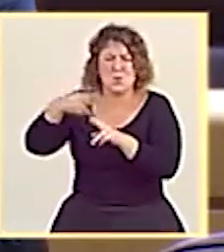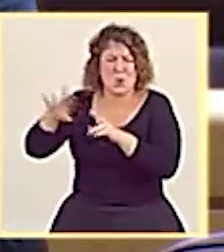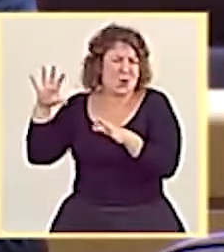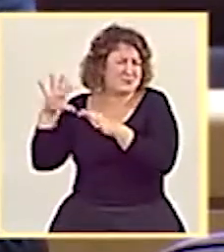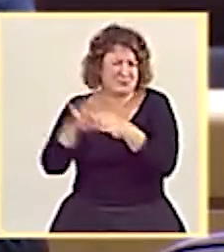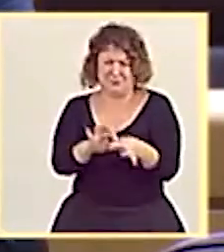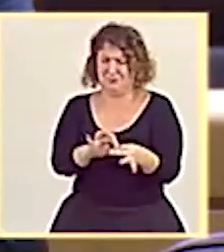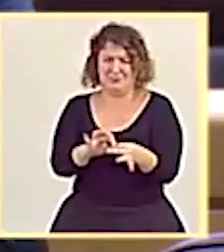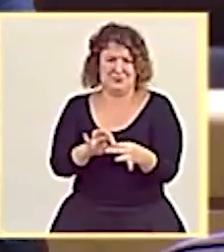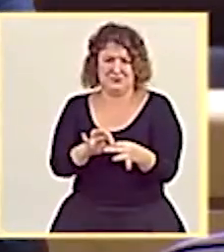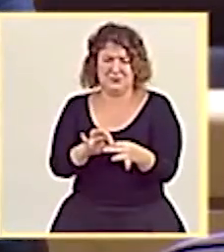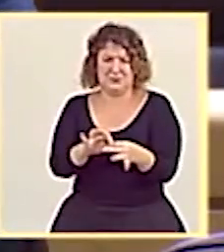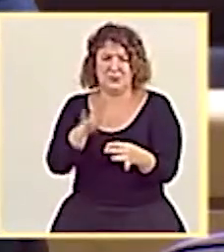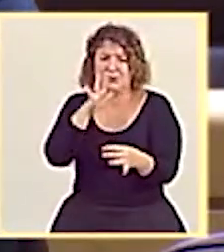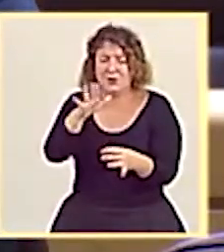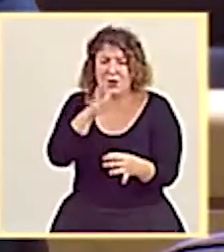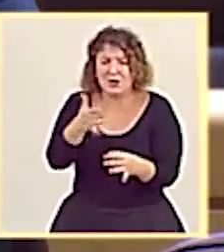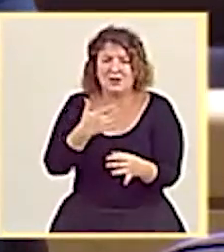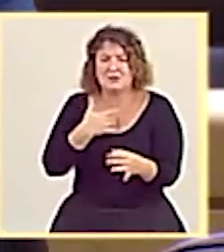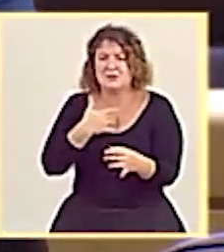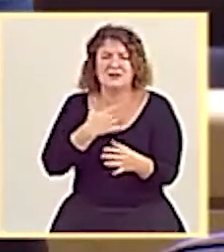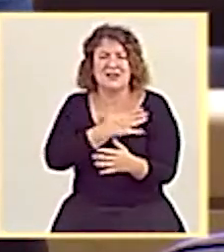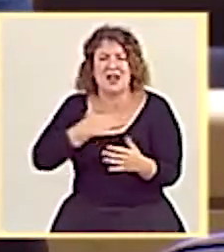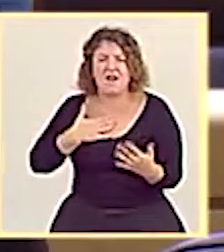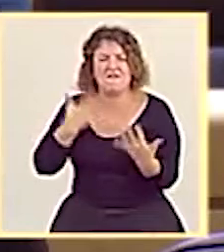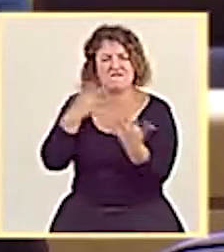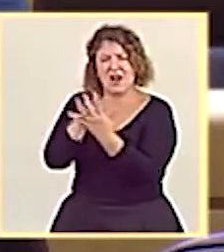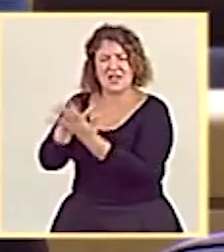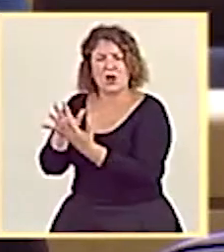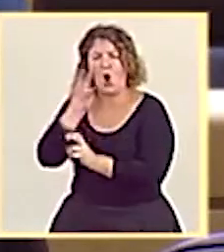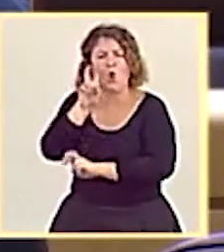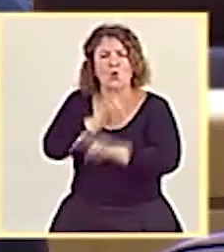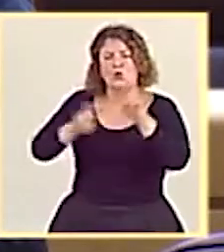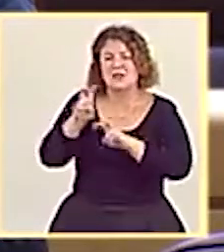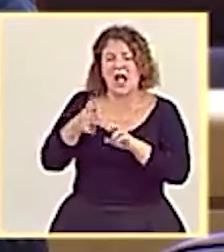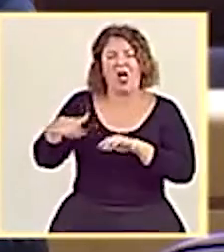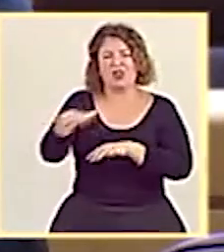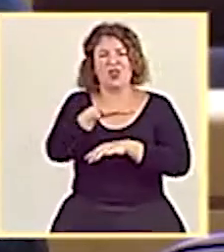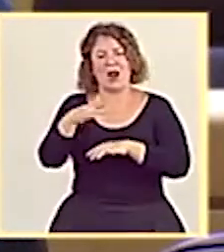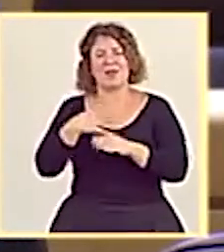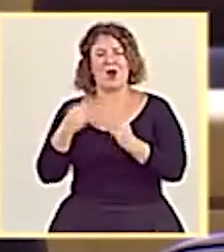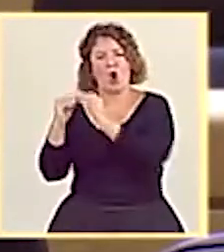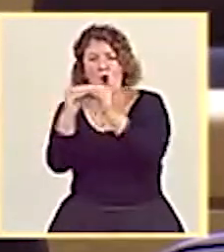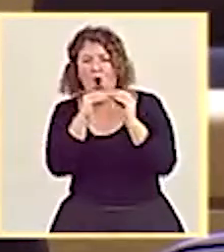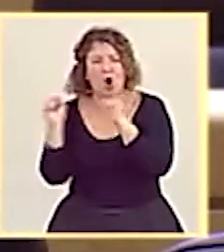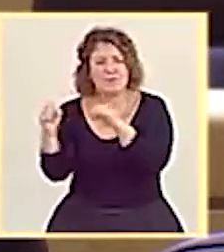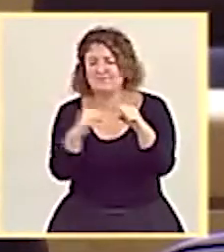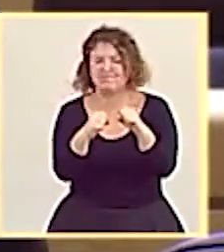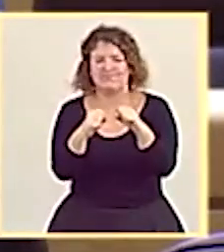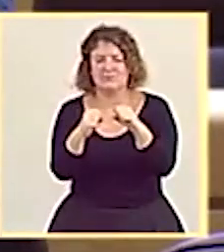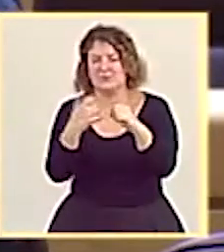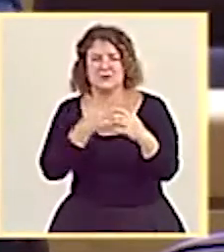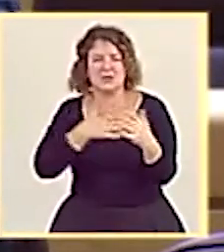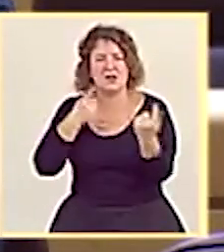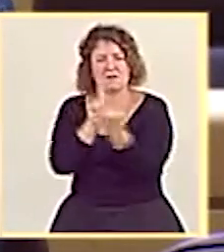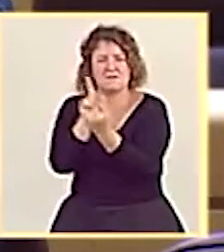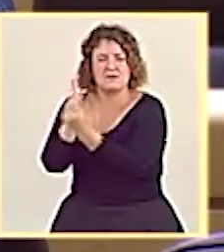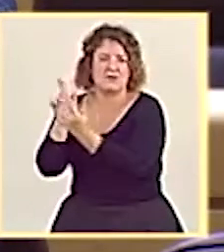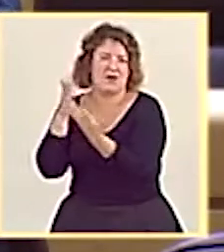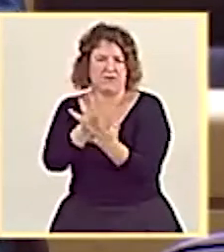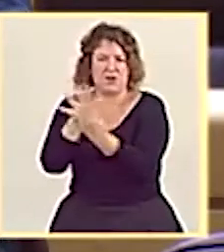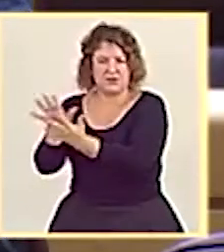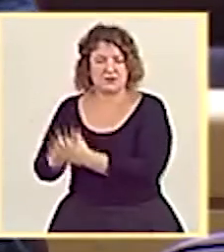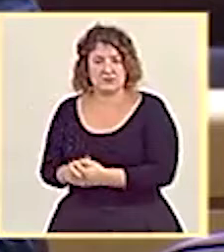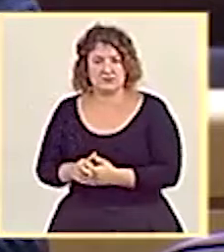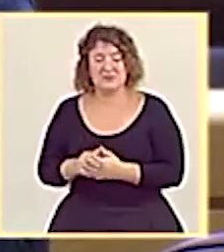tanto que tiende a enfrentar y no a encontrar espacios de encuentro. Le digo más, esa ley ha recibido, señorías, más de mil